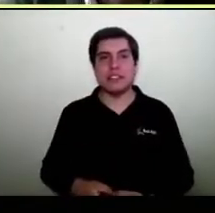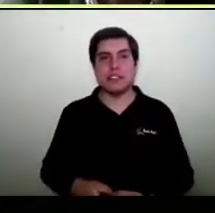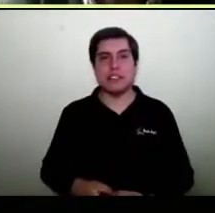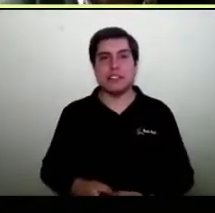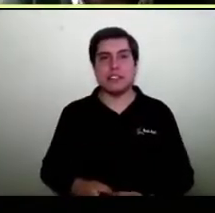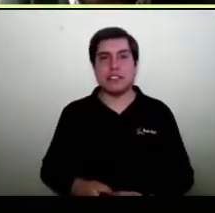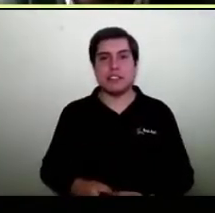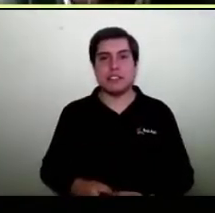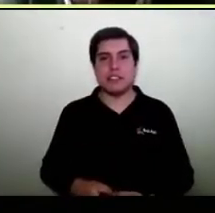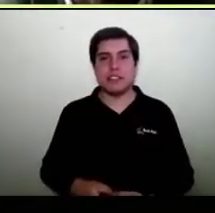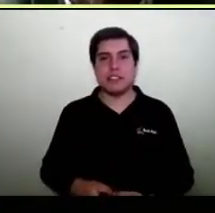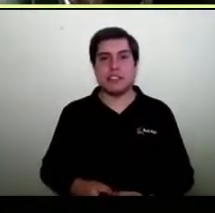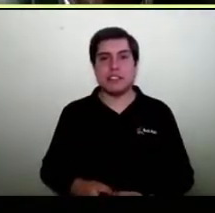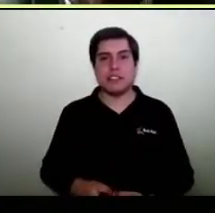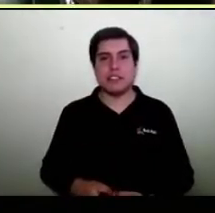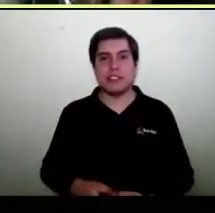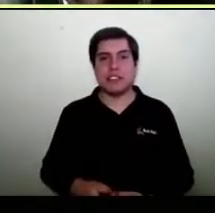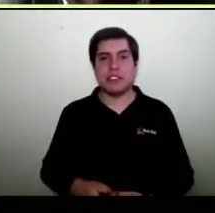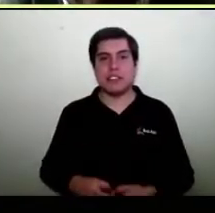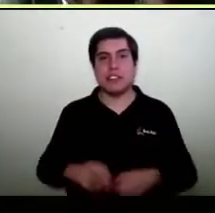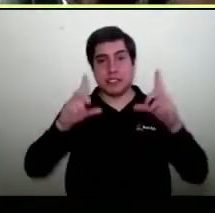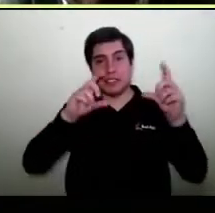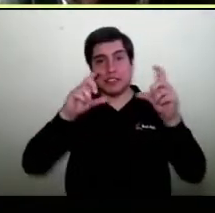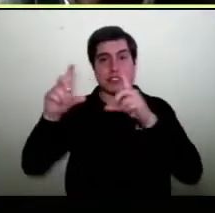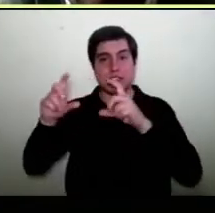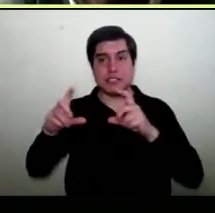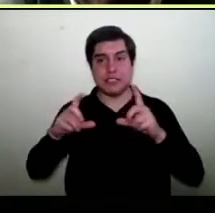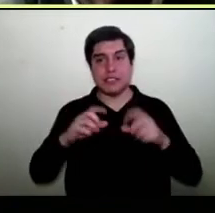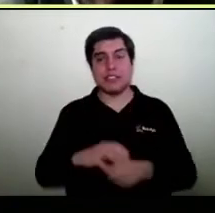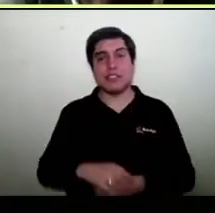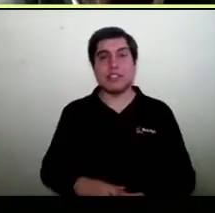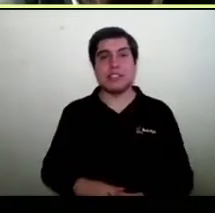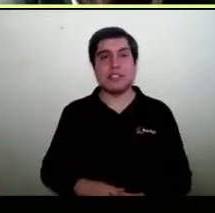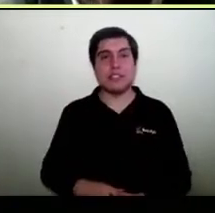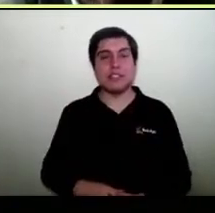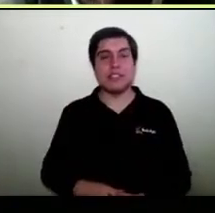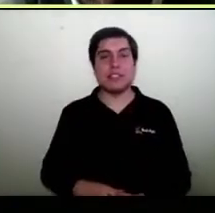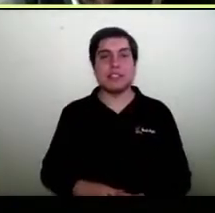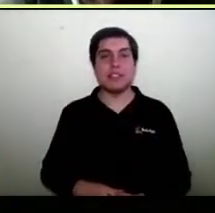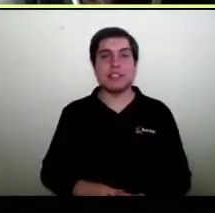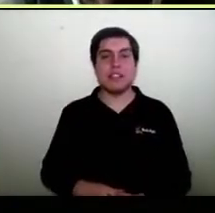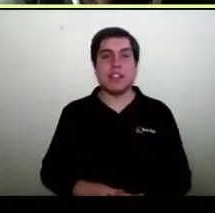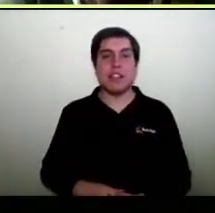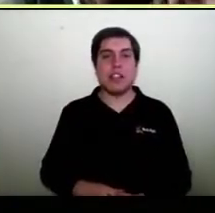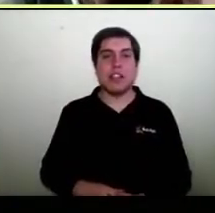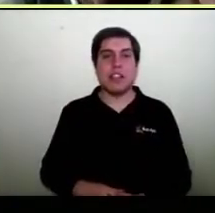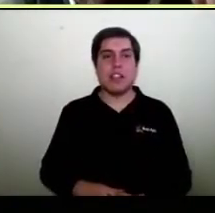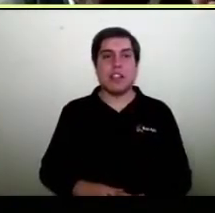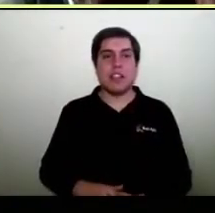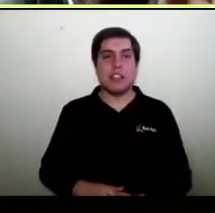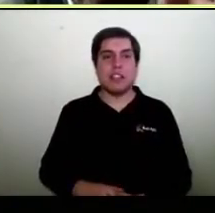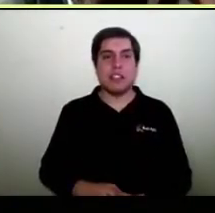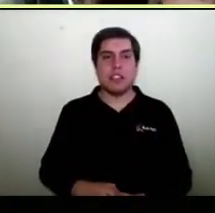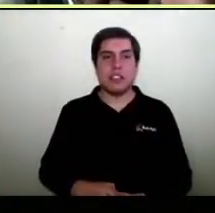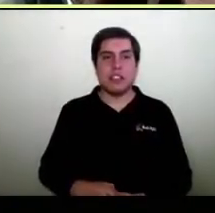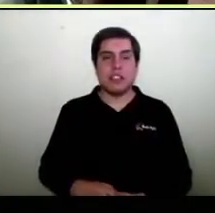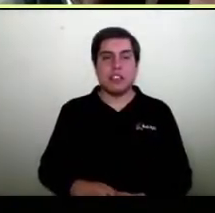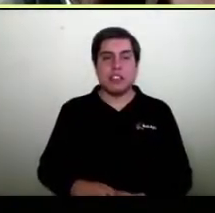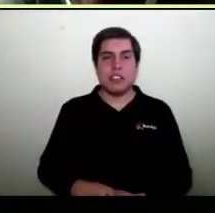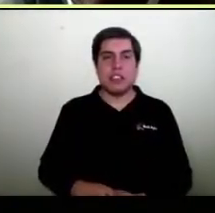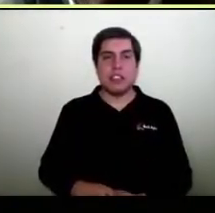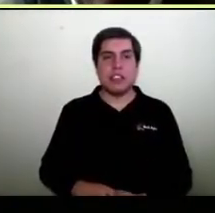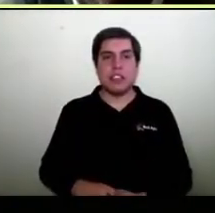esto para ir concentrando también, terminar 10.45, poder contestar las preguntas y todo. ¿Cuáles son los beneficios así